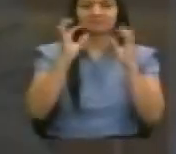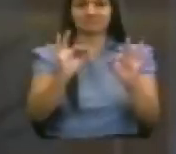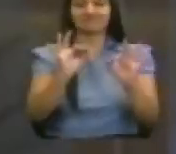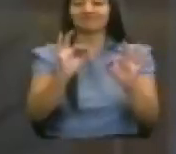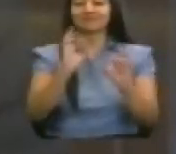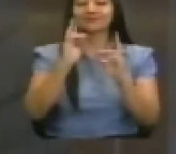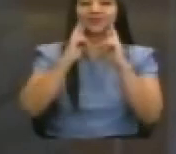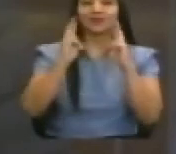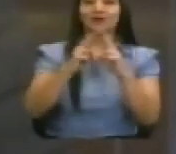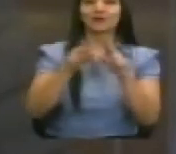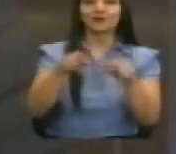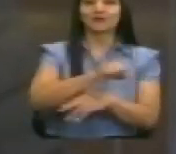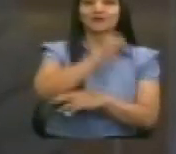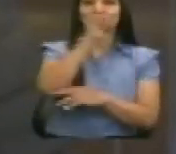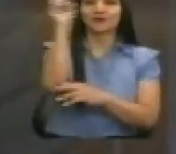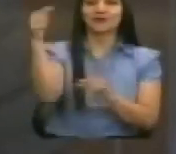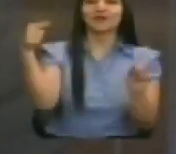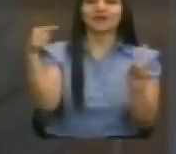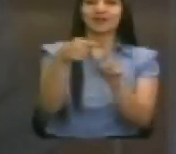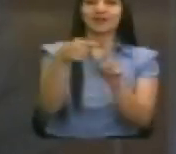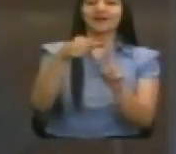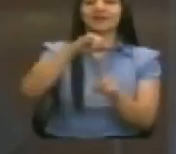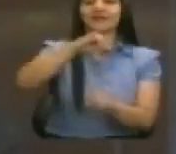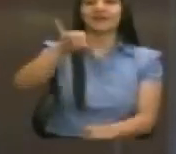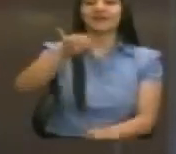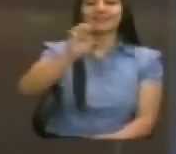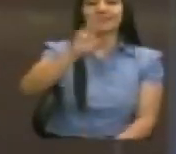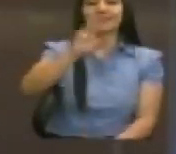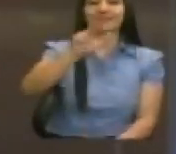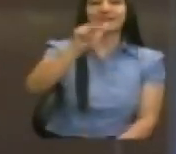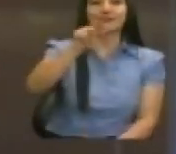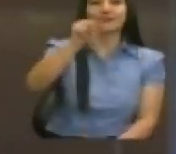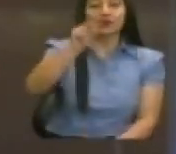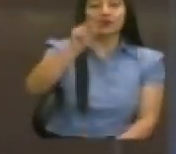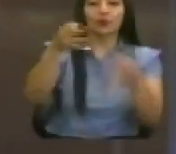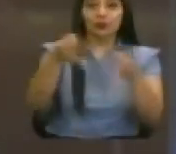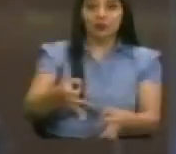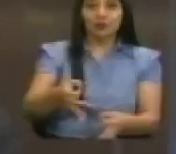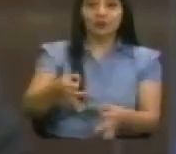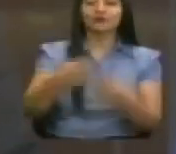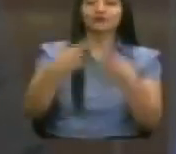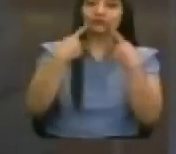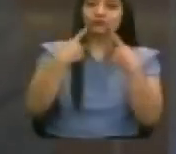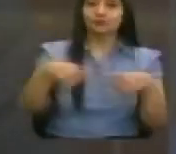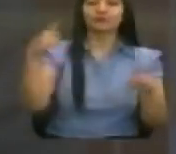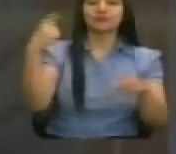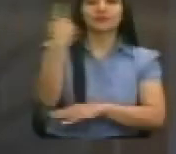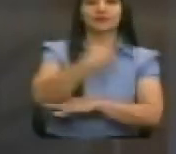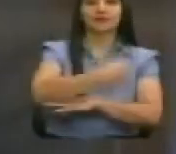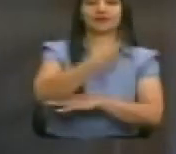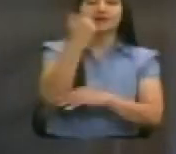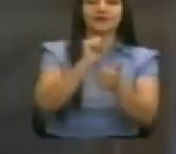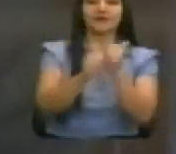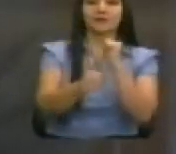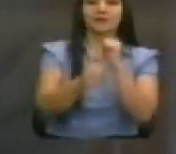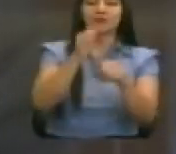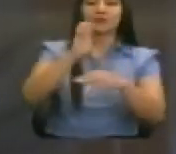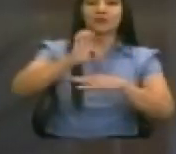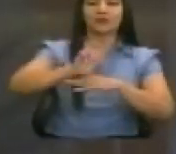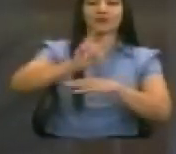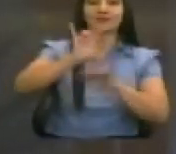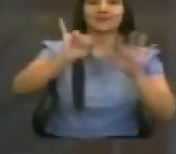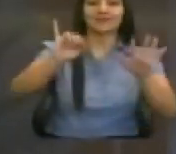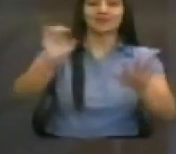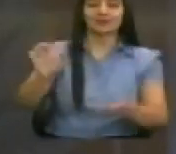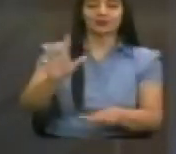triunfo de Jefferson Pérez, declarando el día del deporte ecuatoriano el 26 de julio.